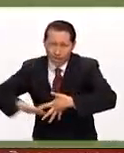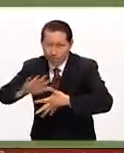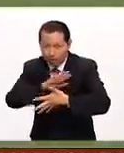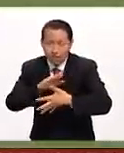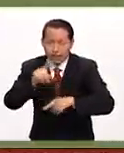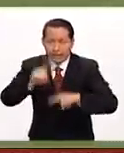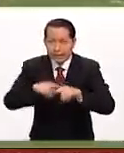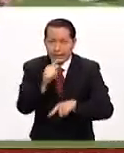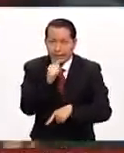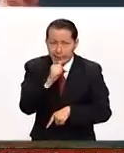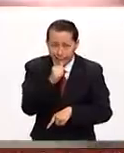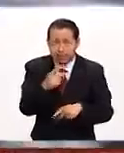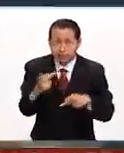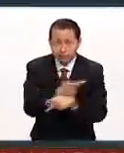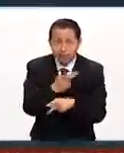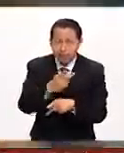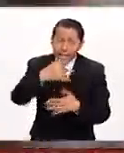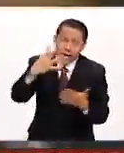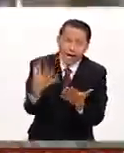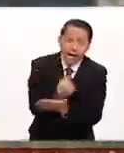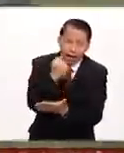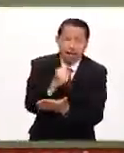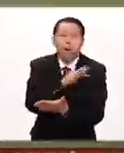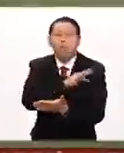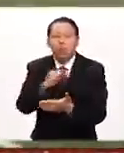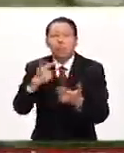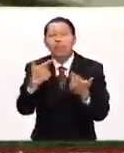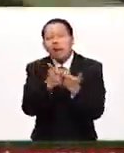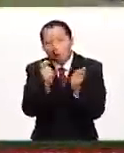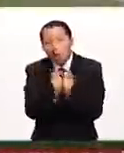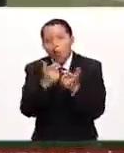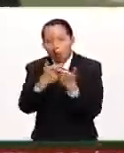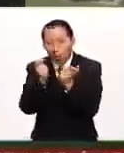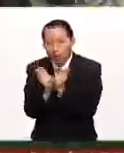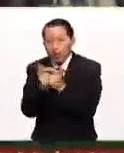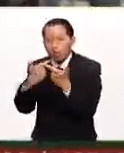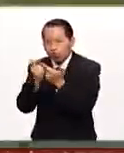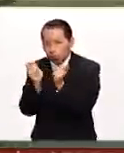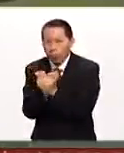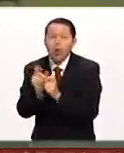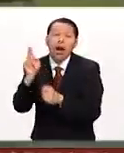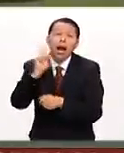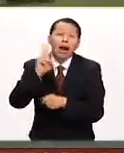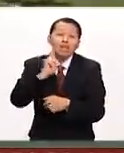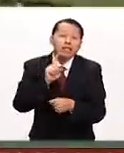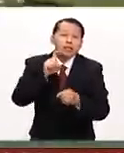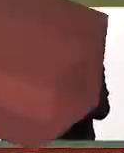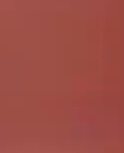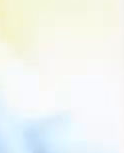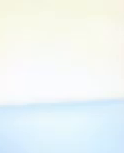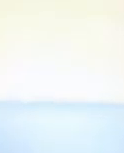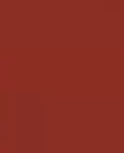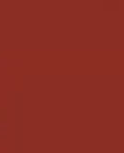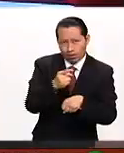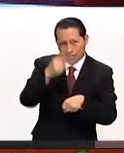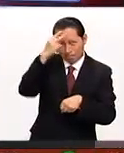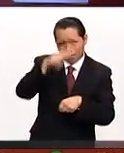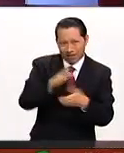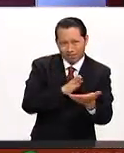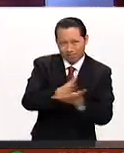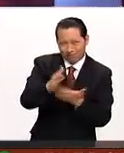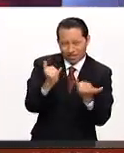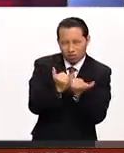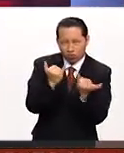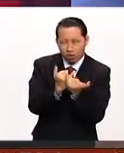por supuesto la victoria avanzará a la fase de grupos y veremos en dónde le toca porque avanzó como México 3 a esta